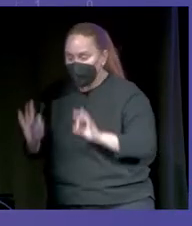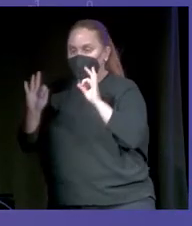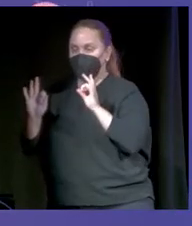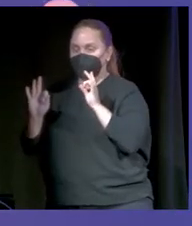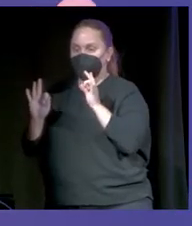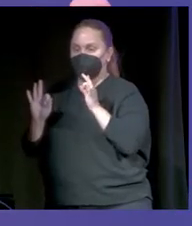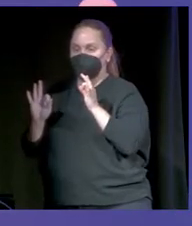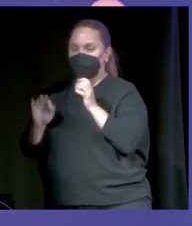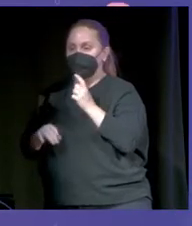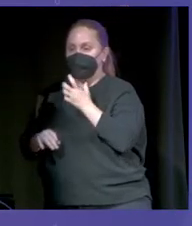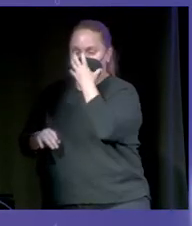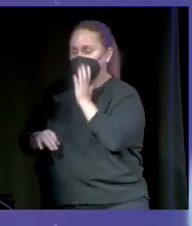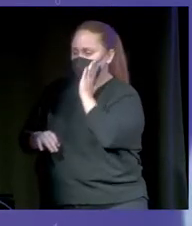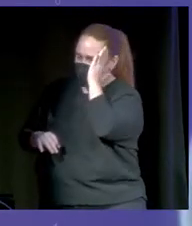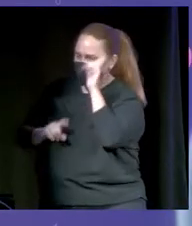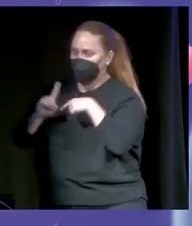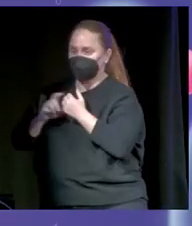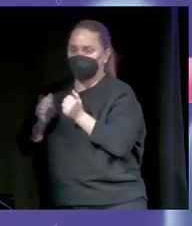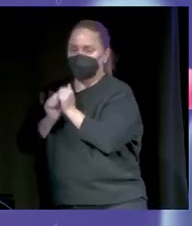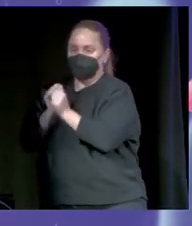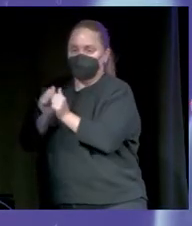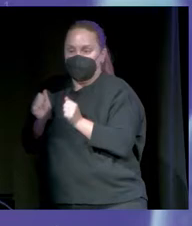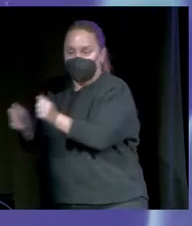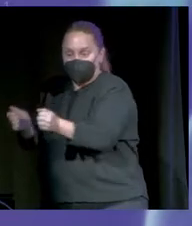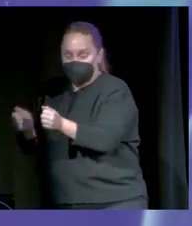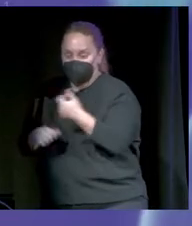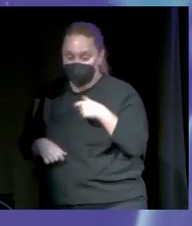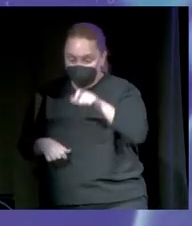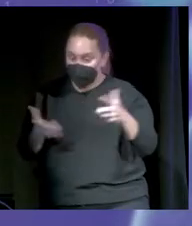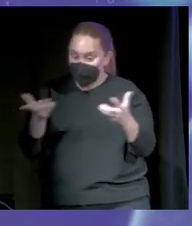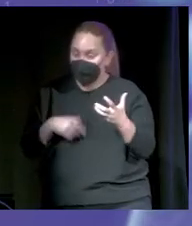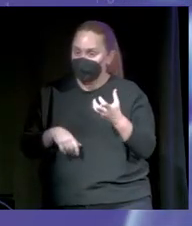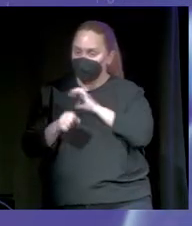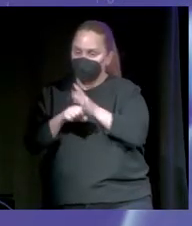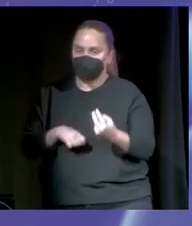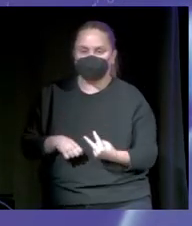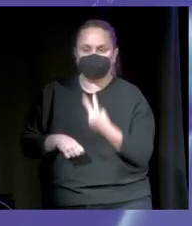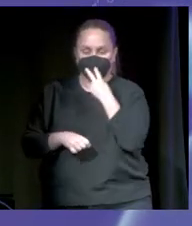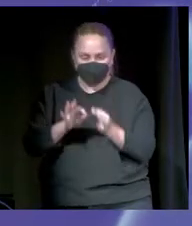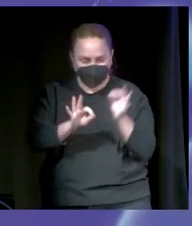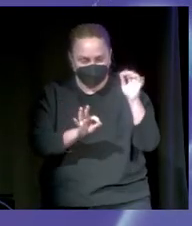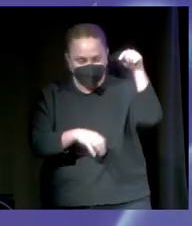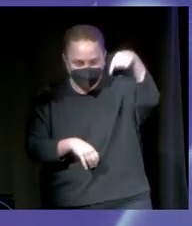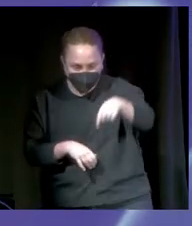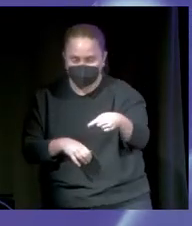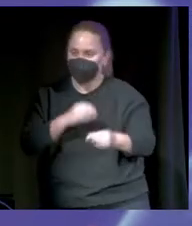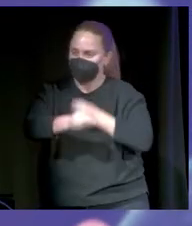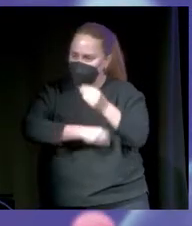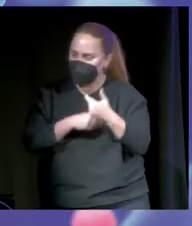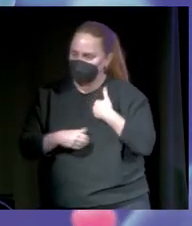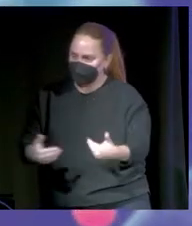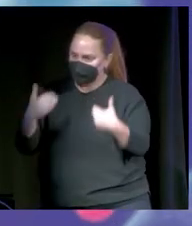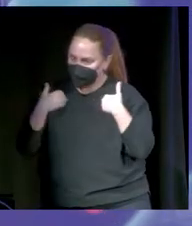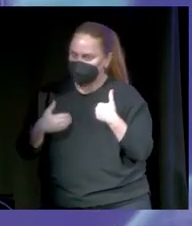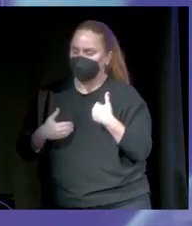Tuve que intubar yo mismo con mis manos a muchos pacientes graves de COVID. Yo mismo llevé a esos pacientes en la unidad de críticos durante su estancia. Y